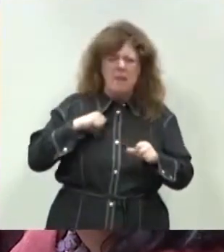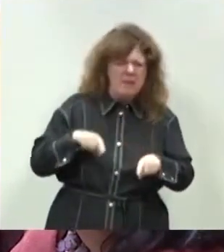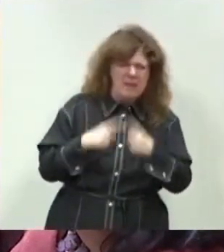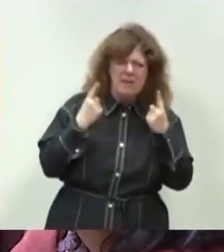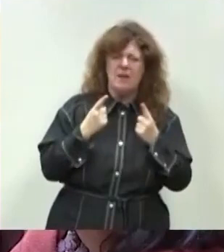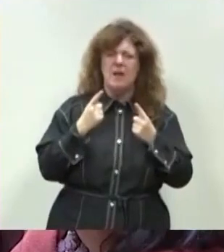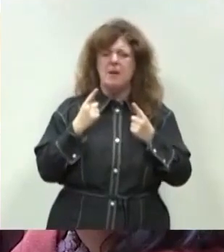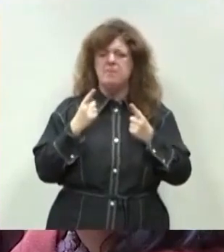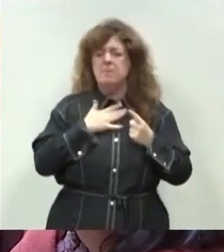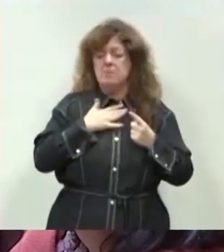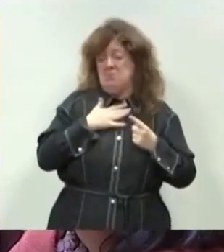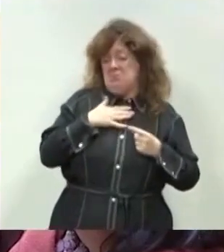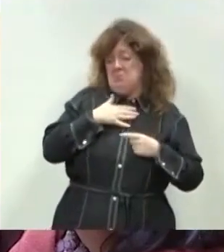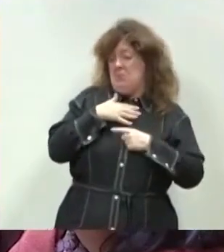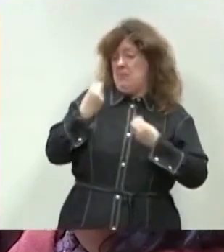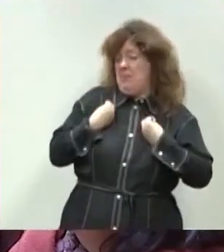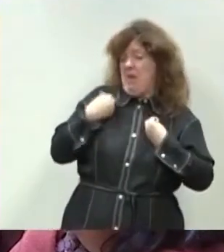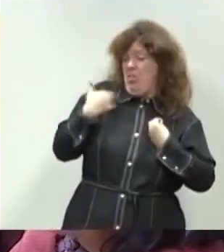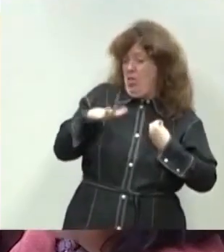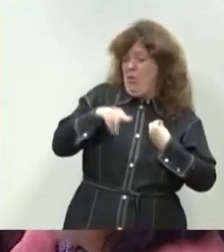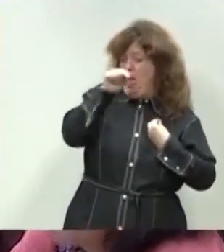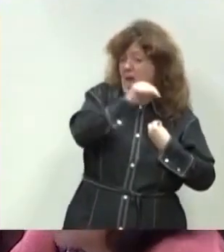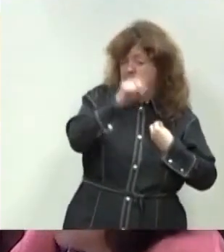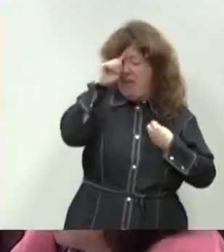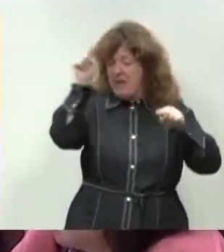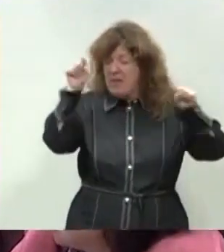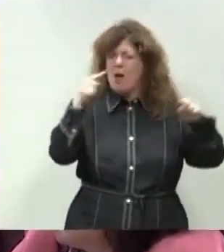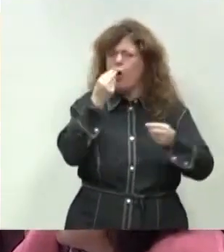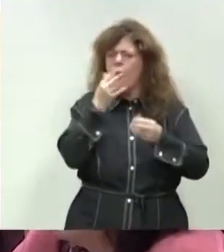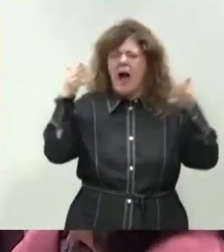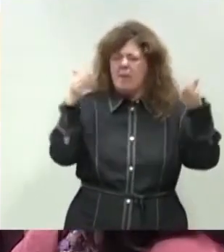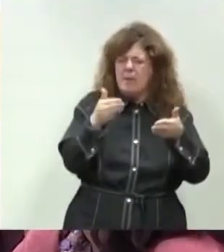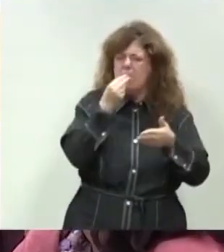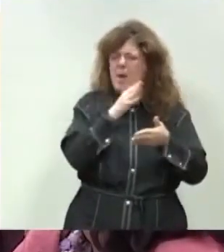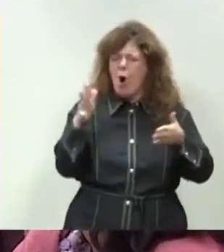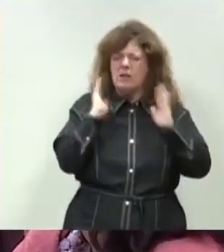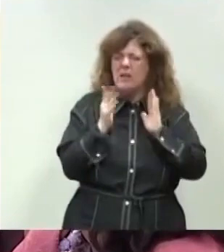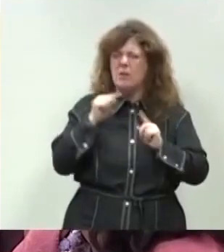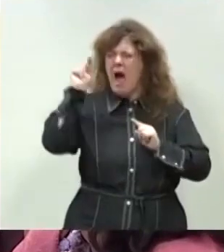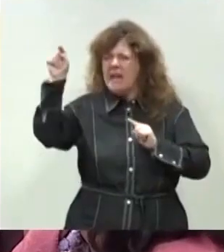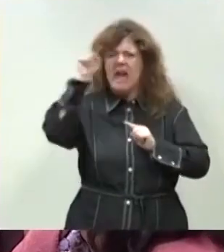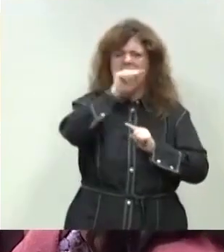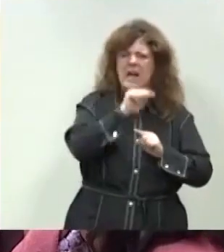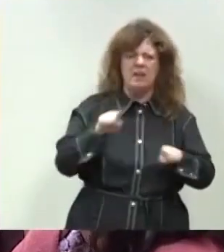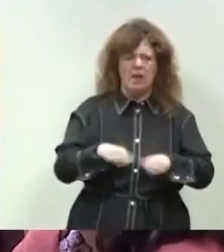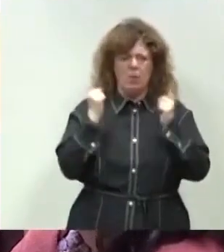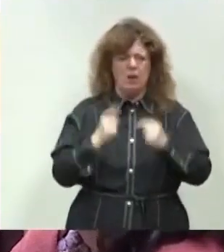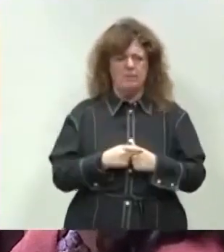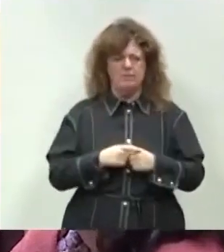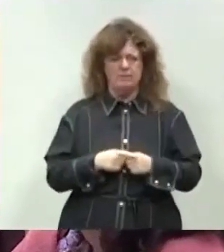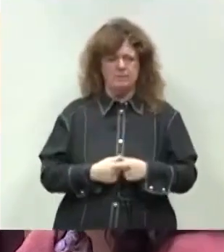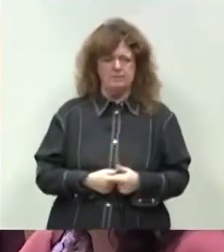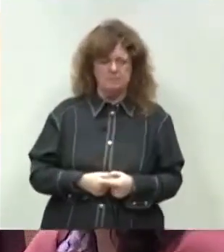de su distrito postal, puedan atender con los mejores tratamientos a los pacientes, estén donde estén. Además, usted debería saber también,